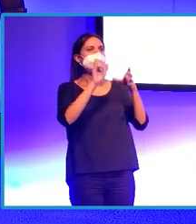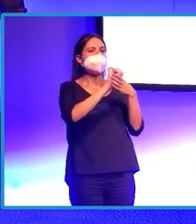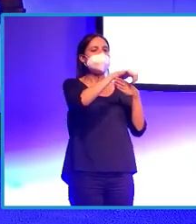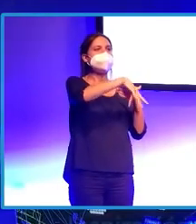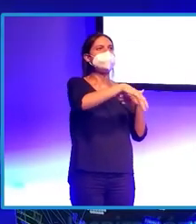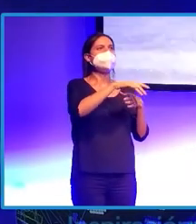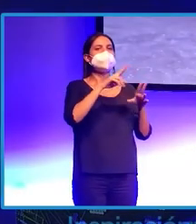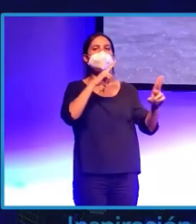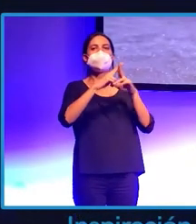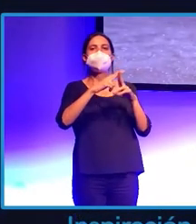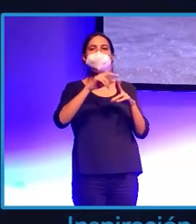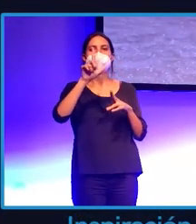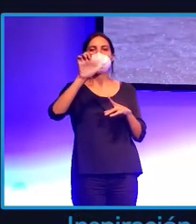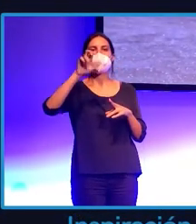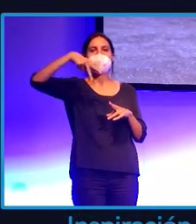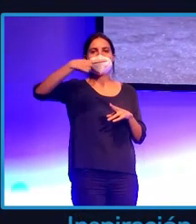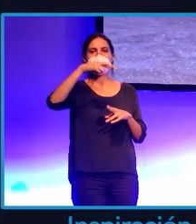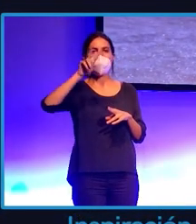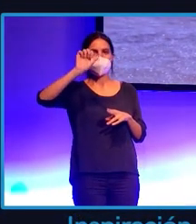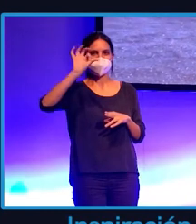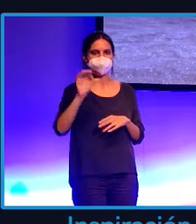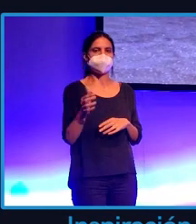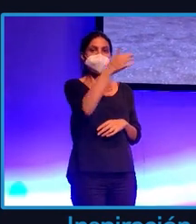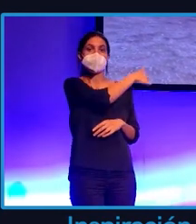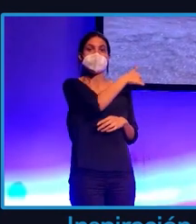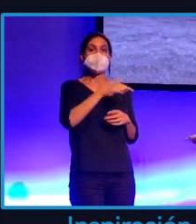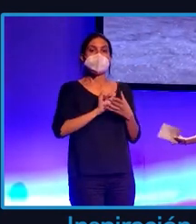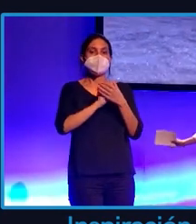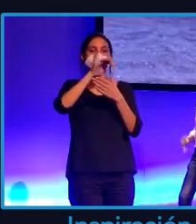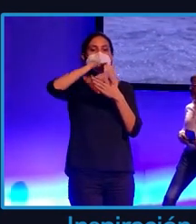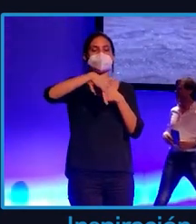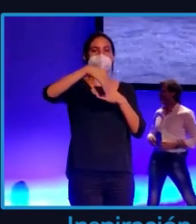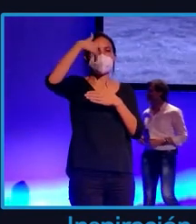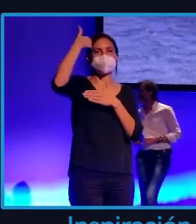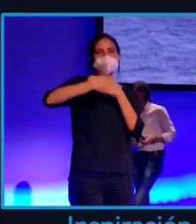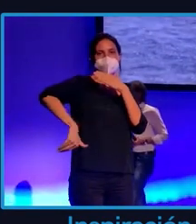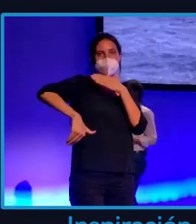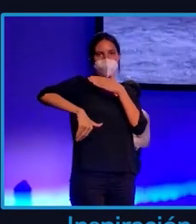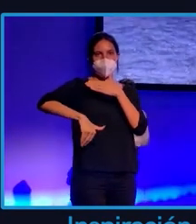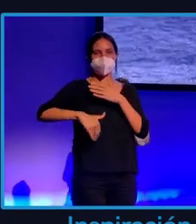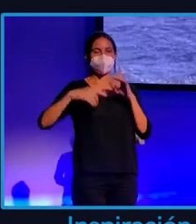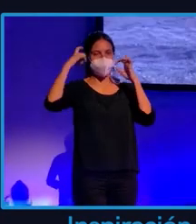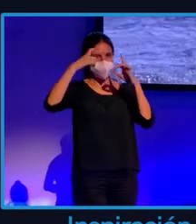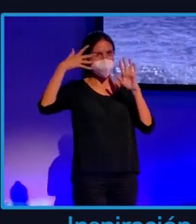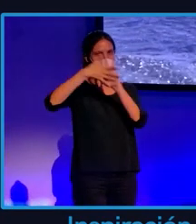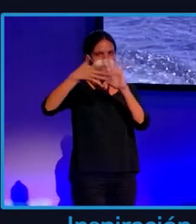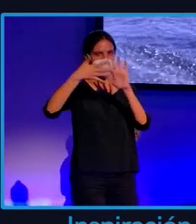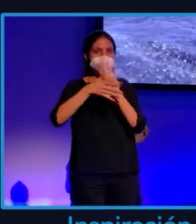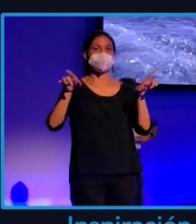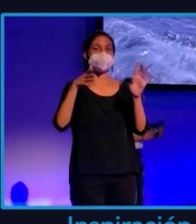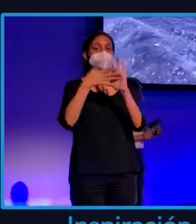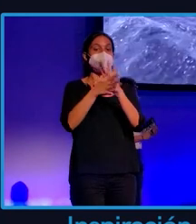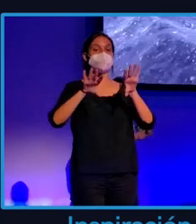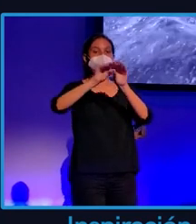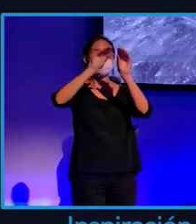que se llama lengua. Esta es una erupción fisural. Vamos a intentar explicarlo. Se origina a lo largo de una rotura de la